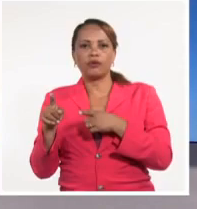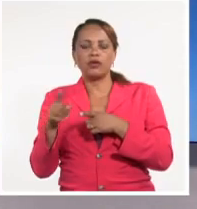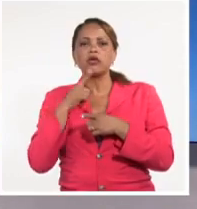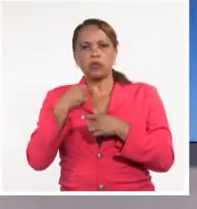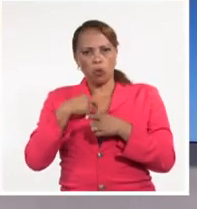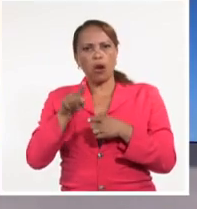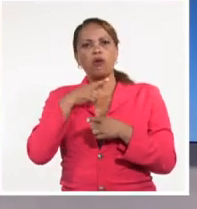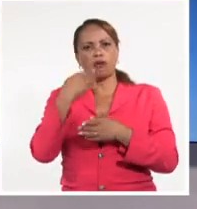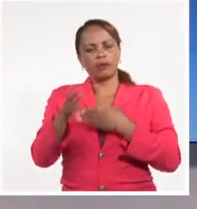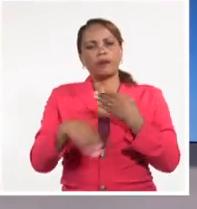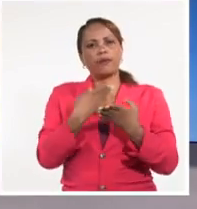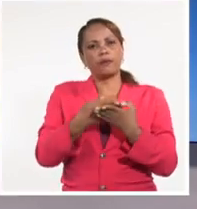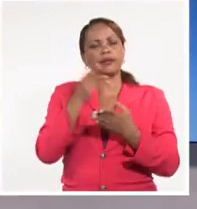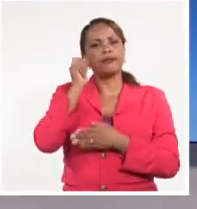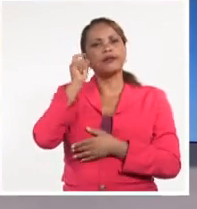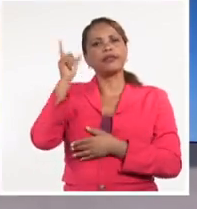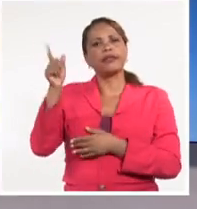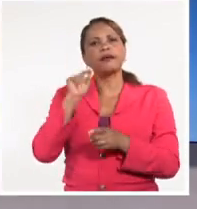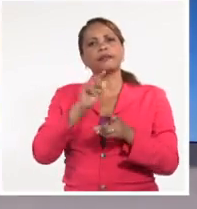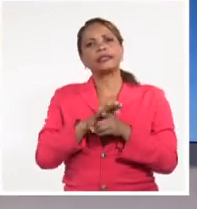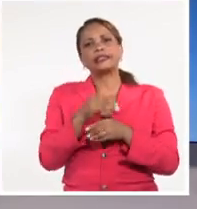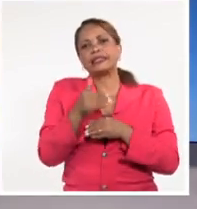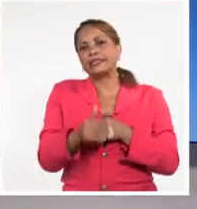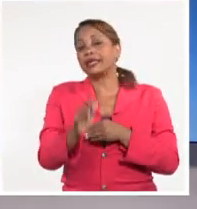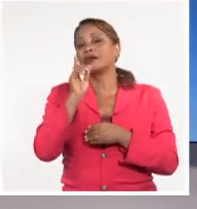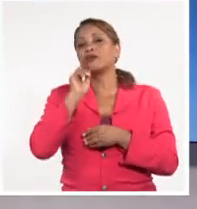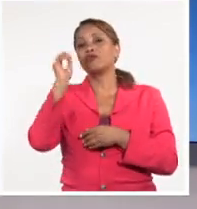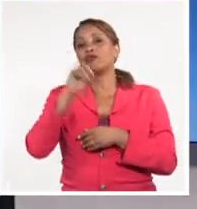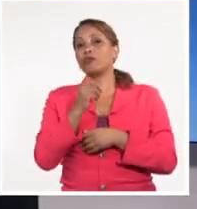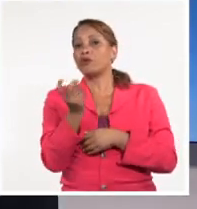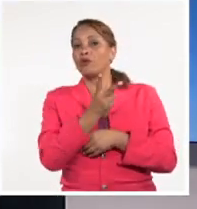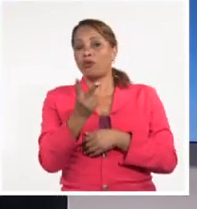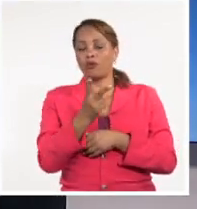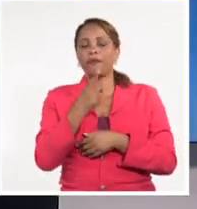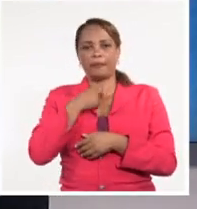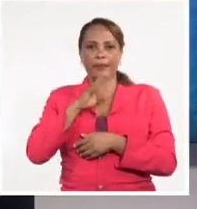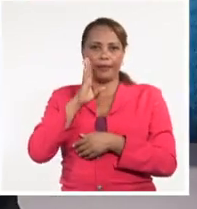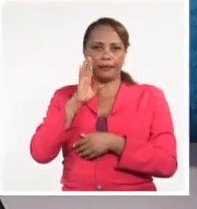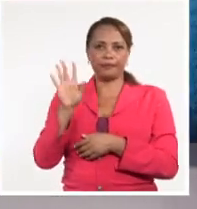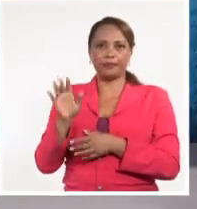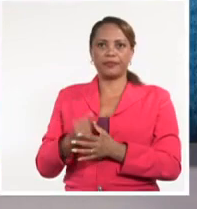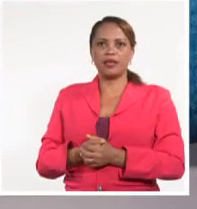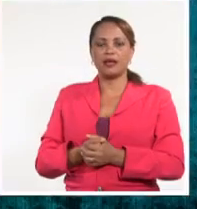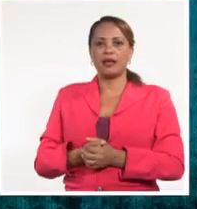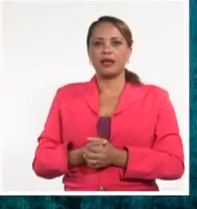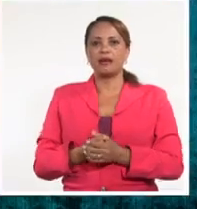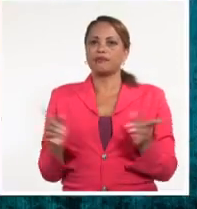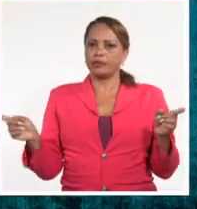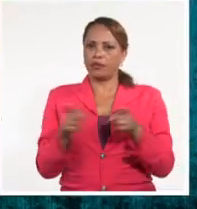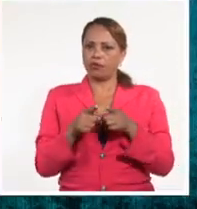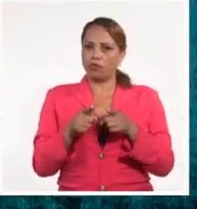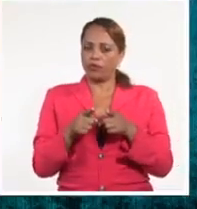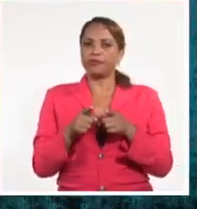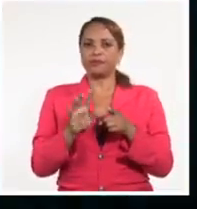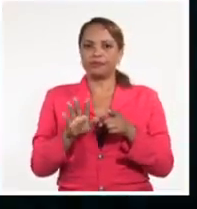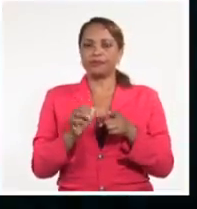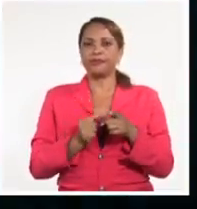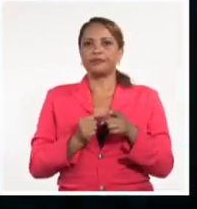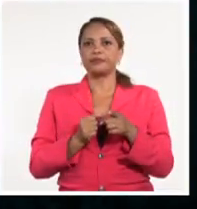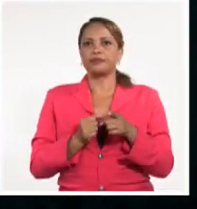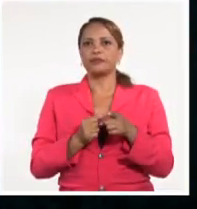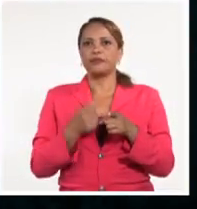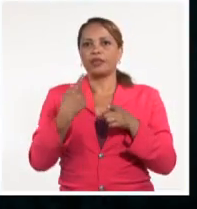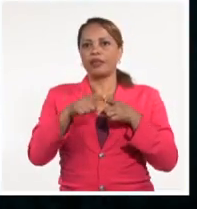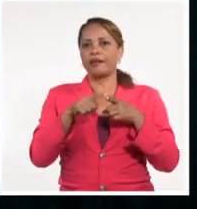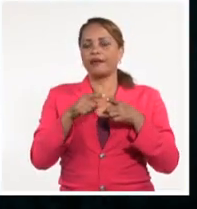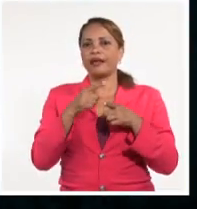conclusiva. En realidad es una idea a partir de que conocí de ambos hechos. Miren, vamos a tratar de resumirlo. Hechos o acciones vandálicas